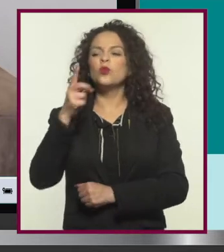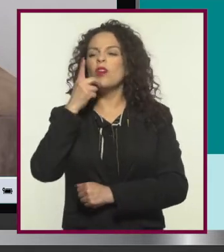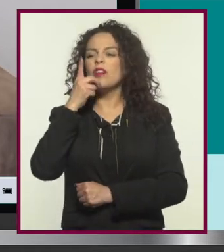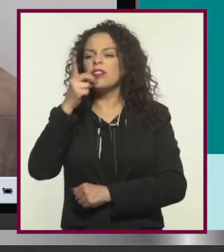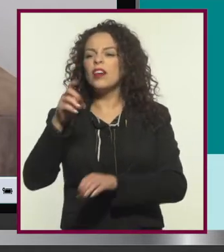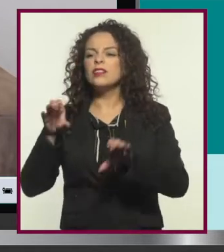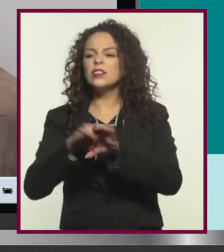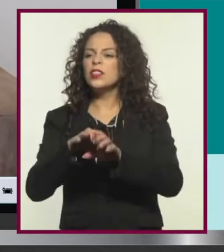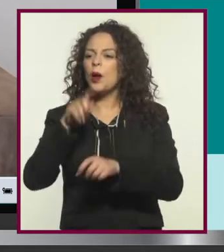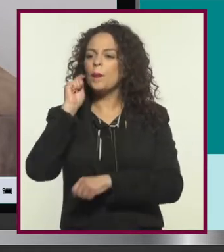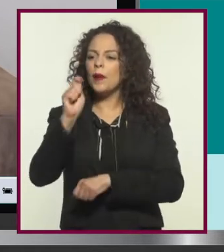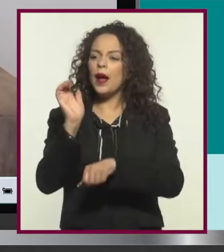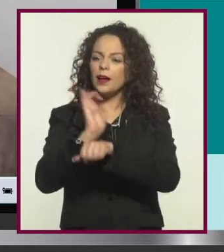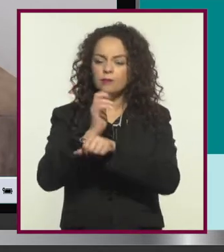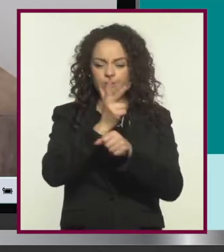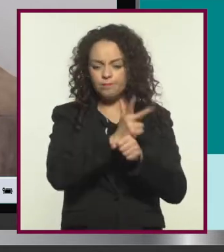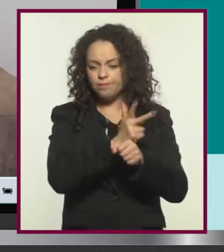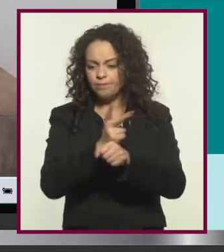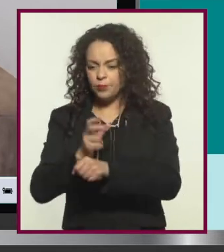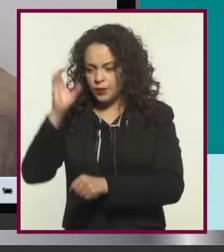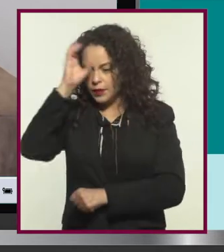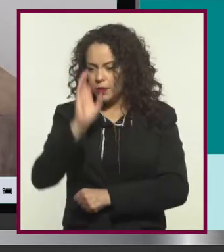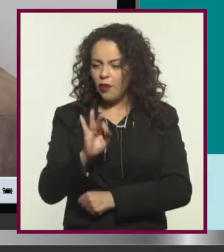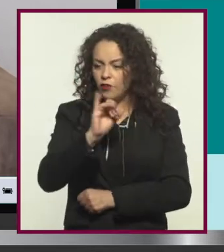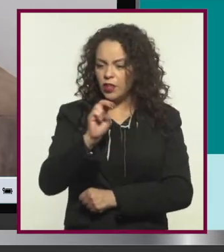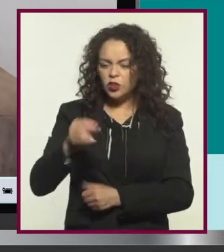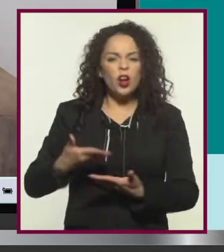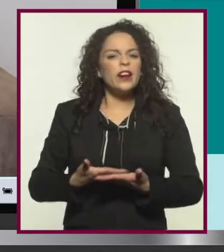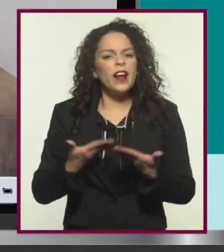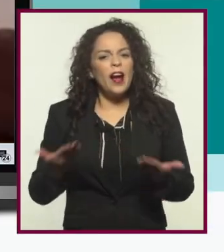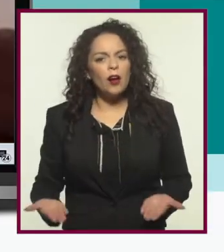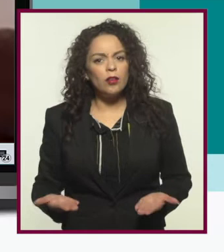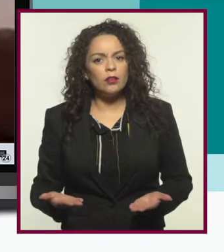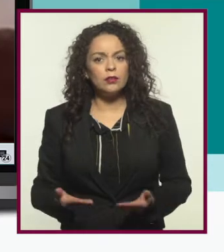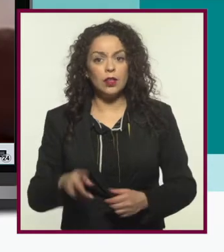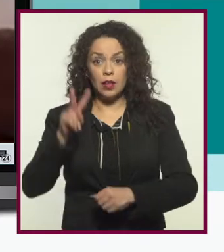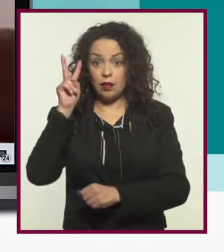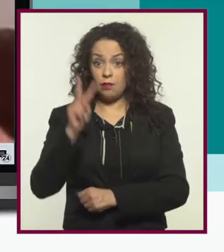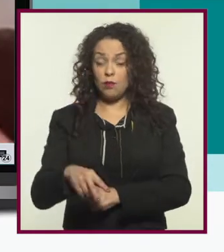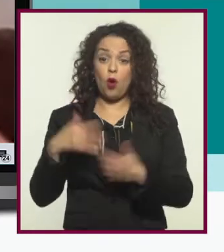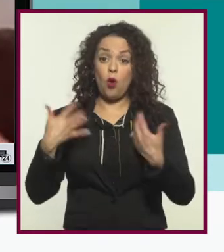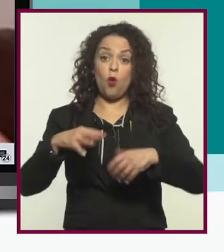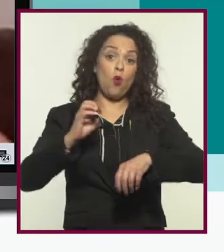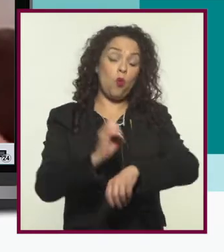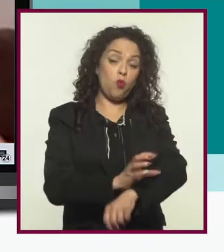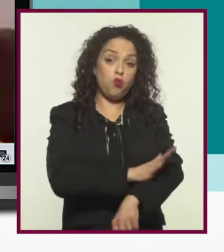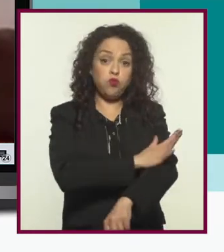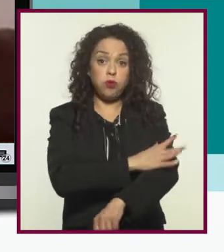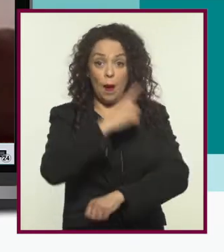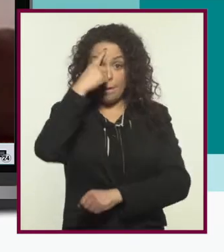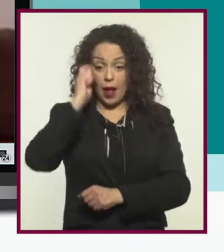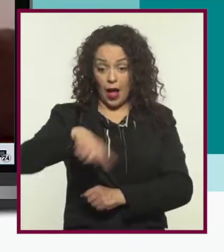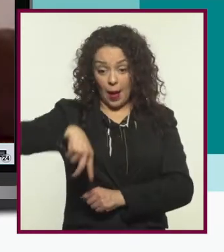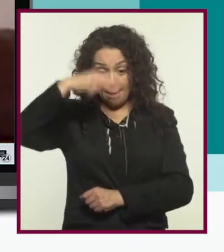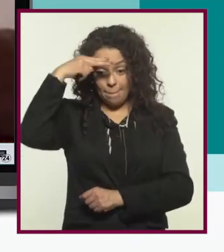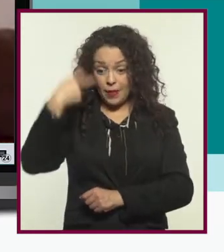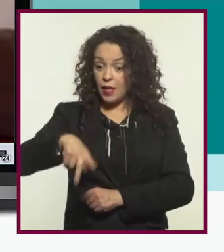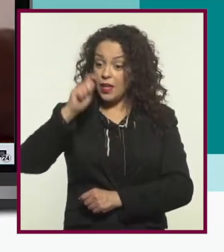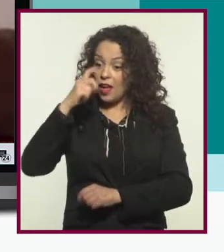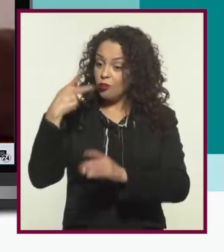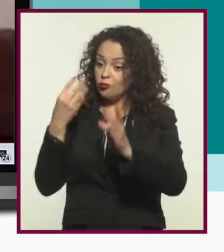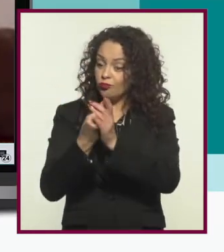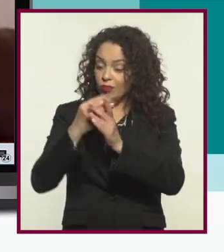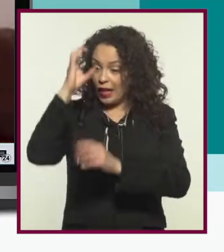¿Cómo definirías la escena de la ciencia ficción en México en la actualidad? Yo creo que es un momento muy emocionante para la ciencia ficción